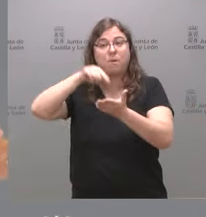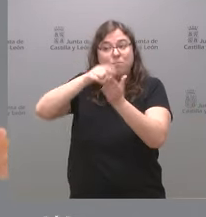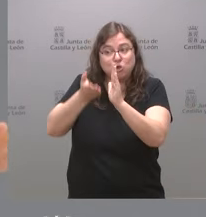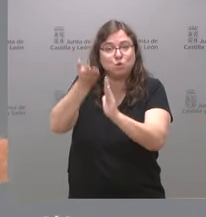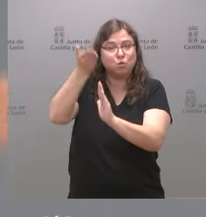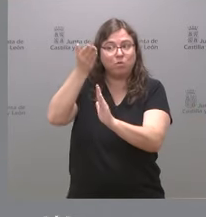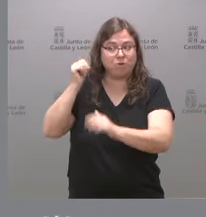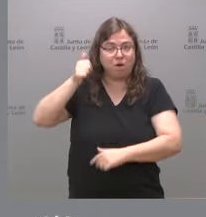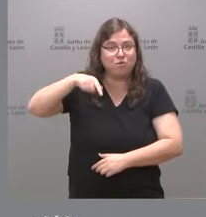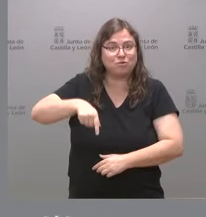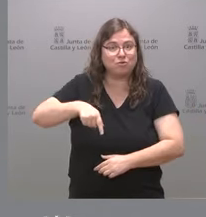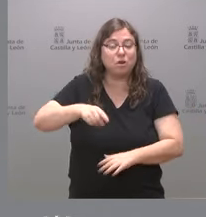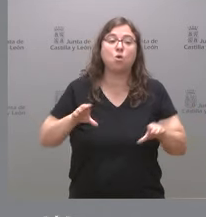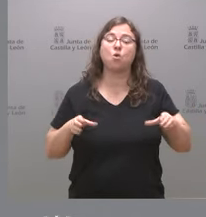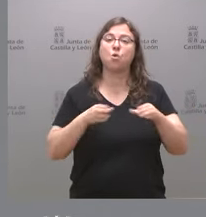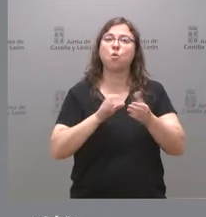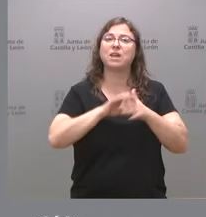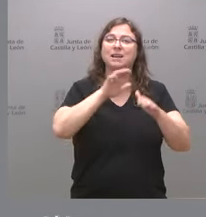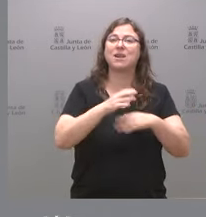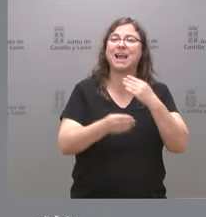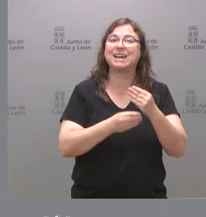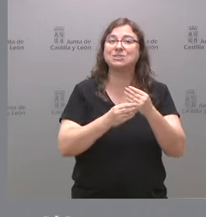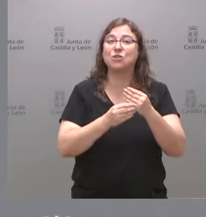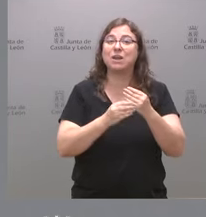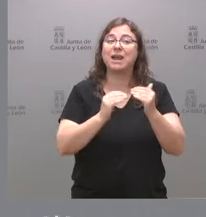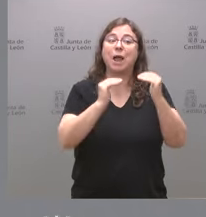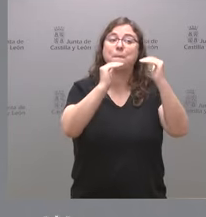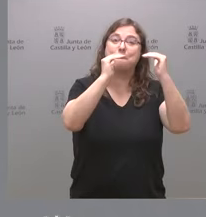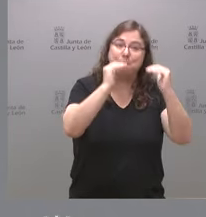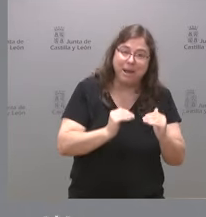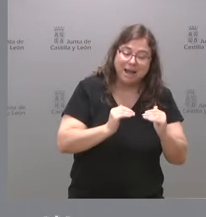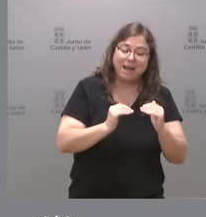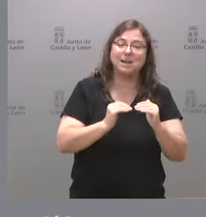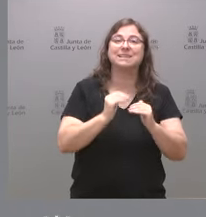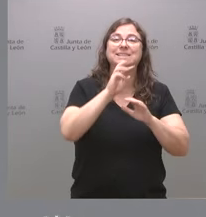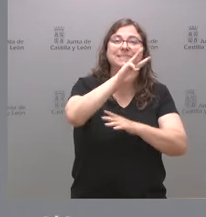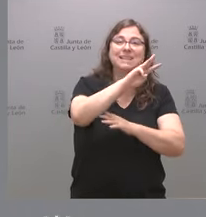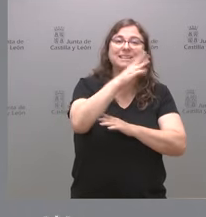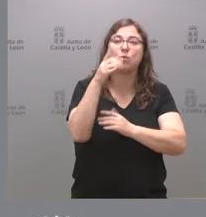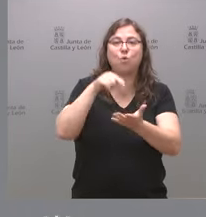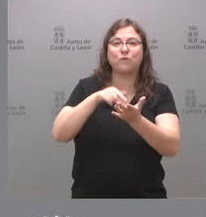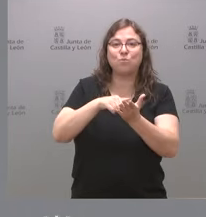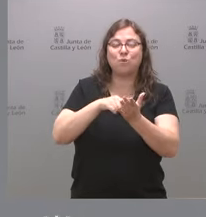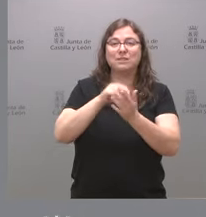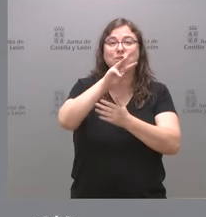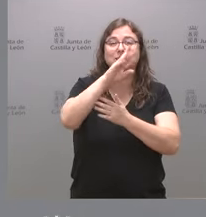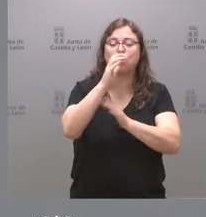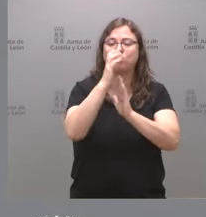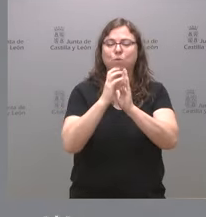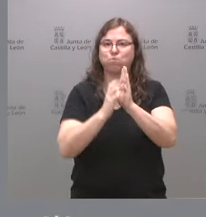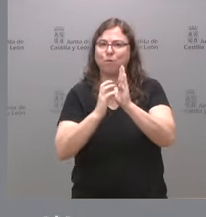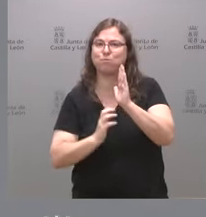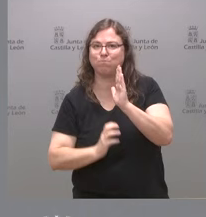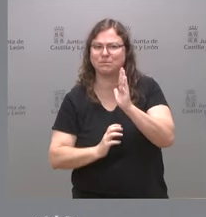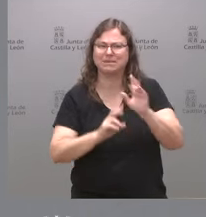últimos años la Junta de Castilla y León lo que ha hecho es bajar 34 tributos en la comunidad autónoma. Es una diferencia muy